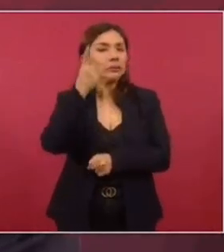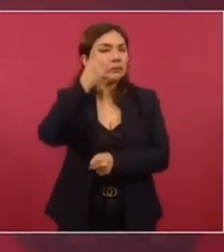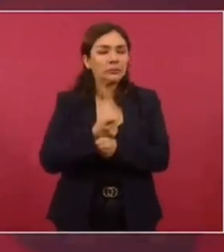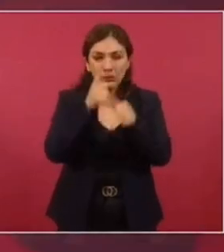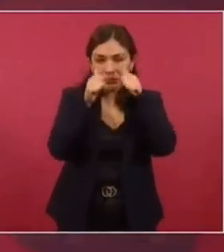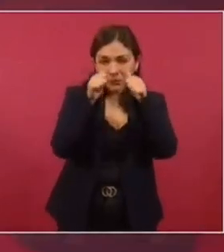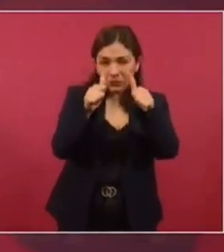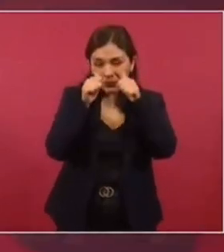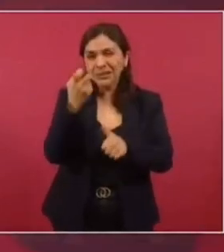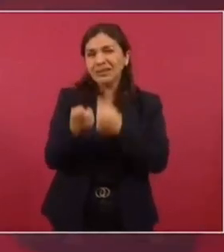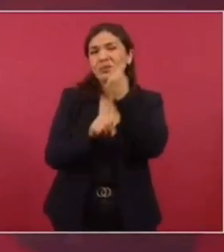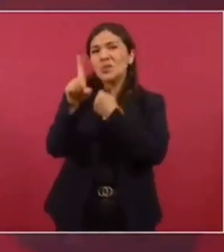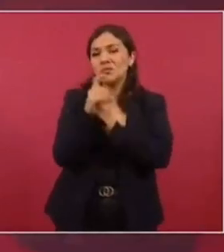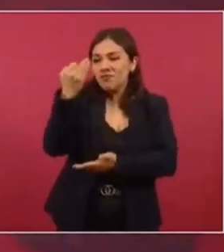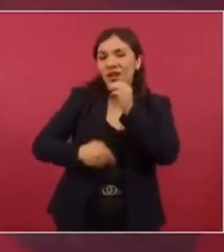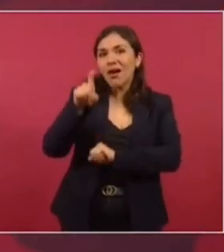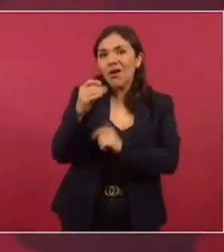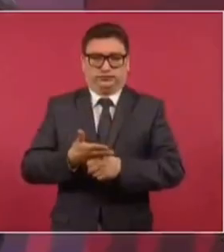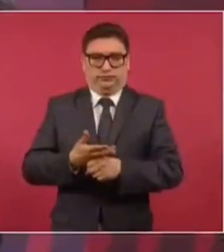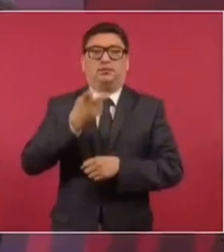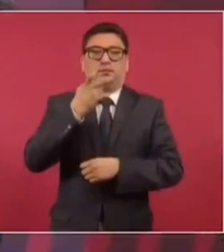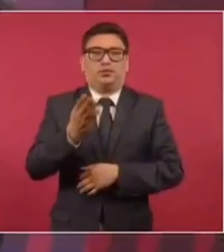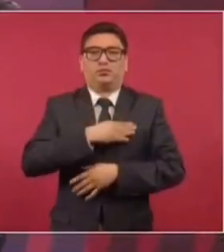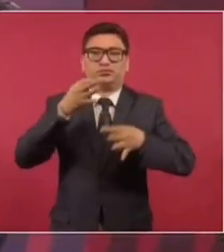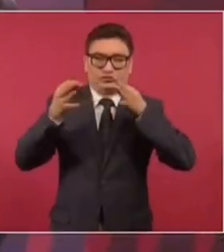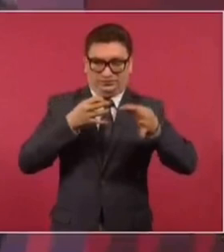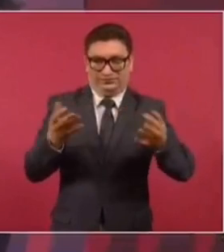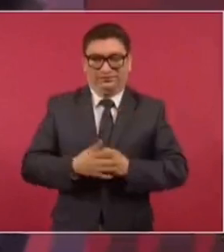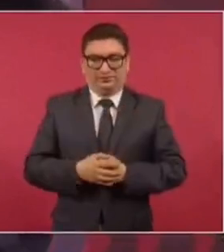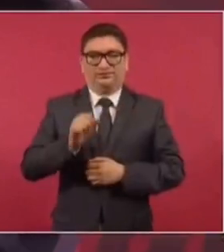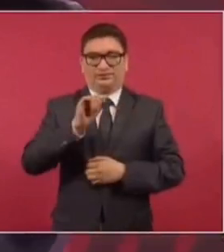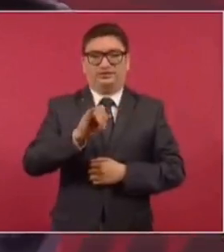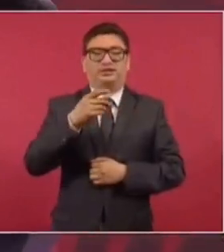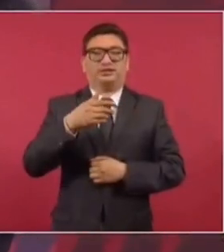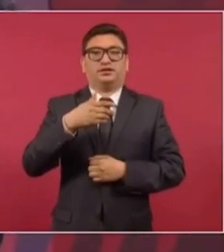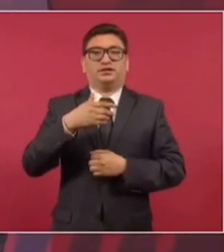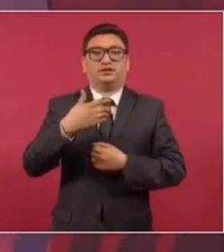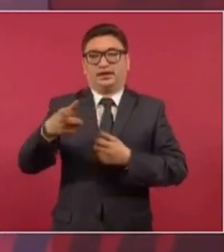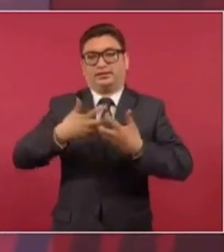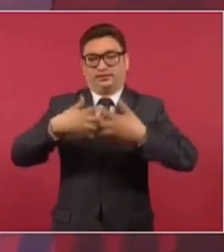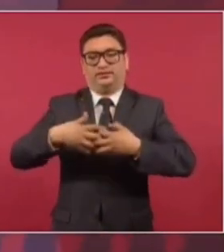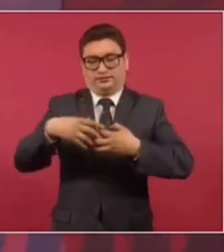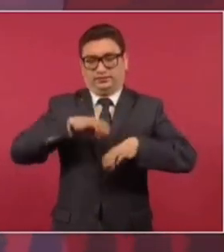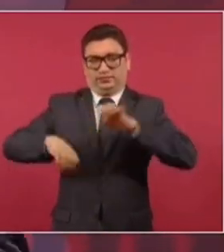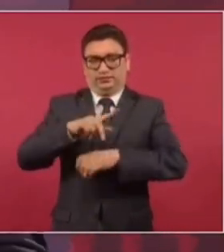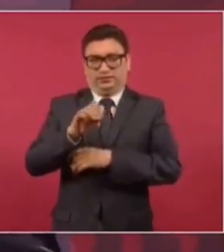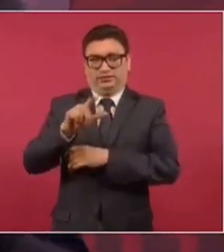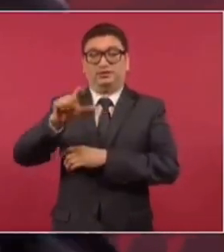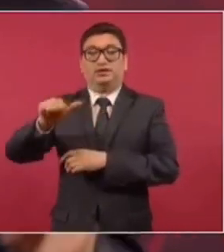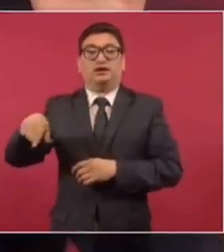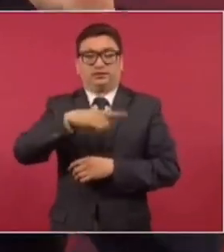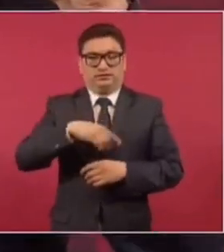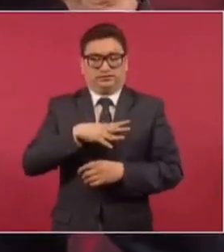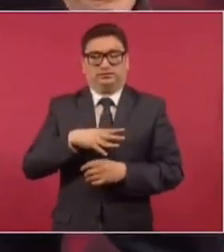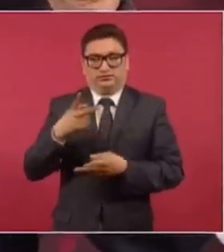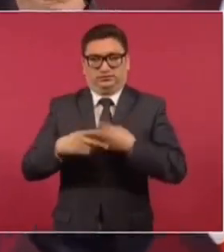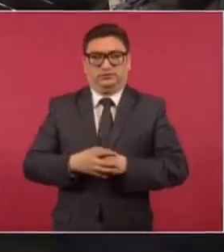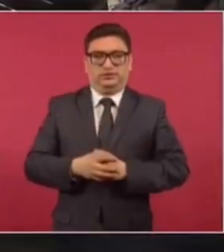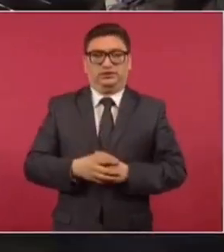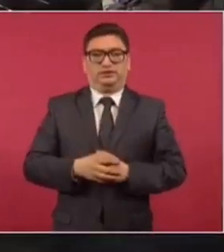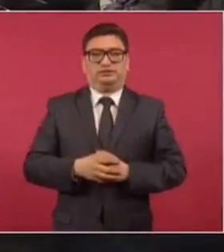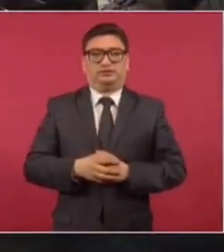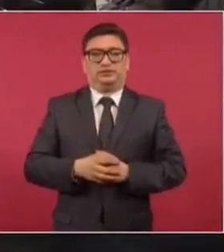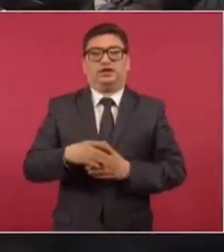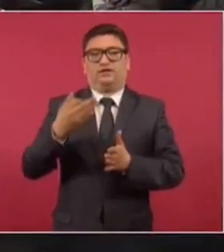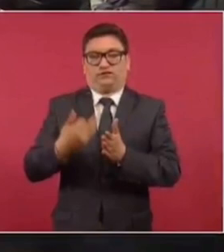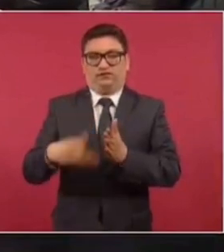atender el problema de la escasez de agua. Sí, viene la empresa Tesla completa, quedó